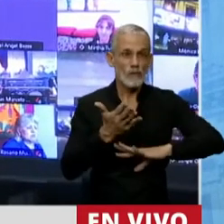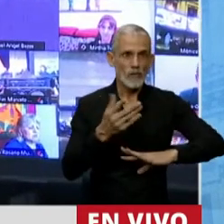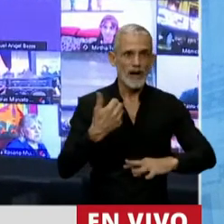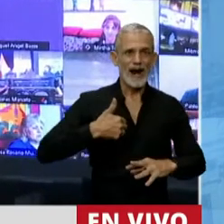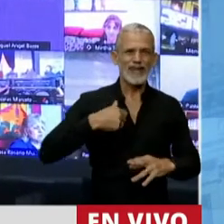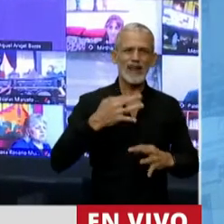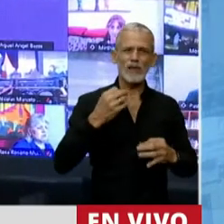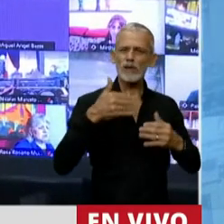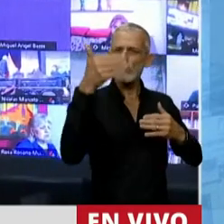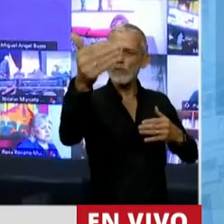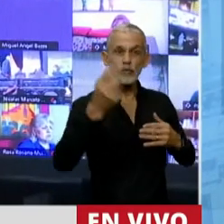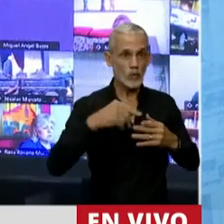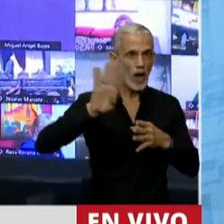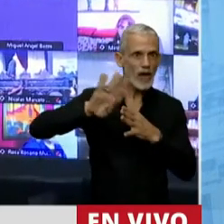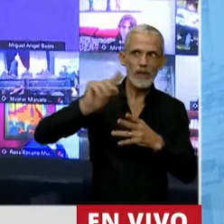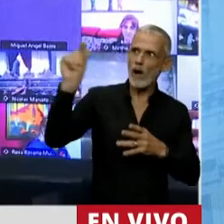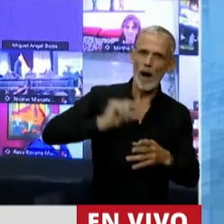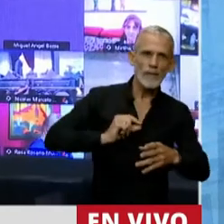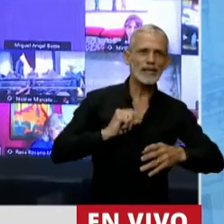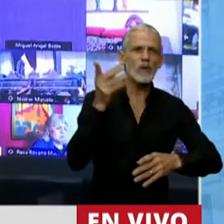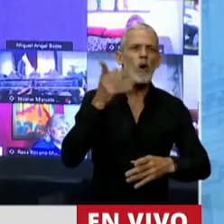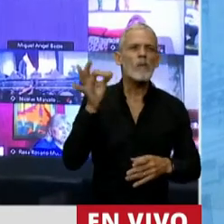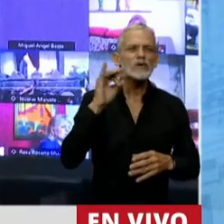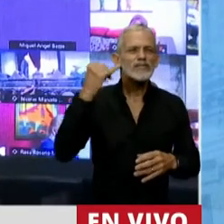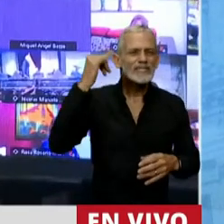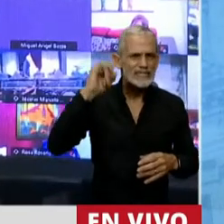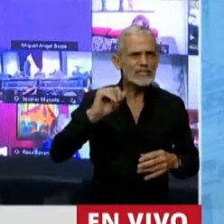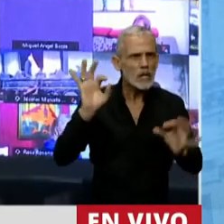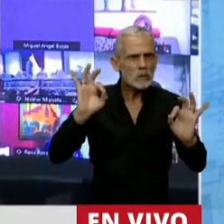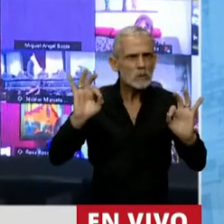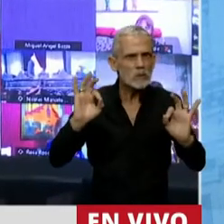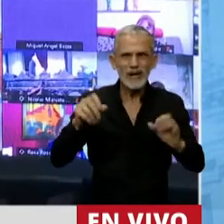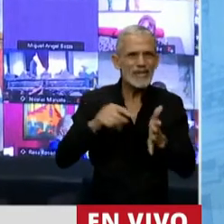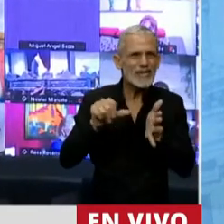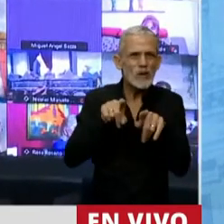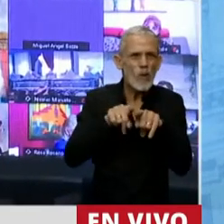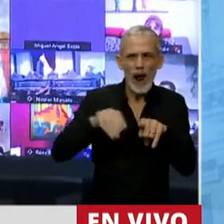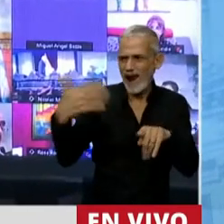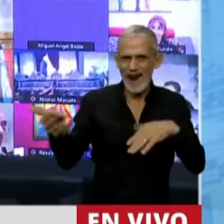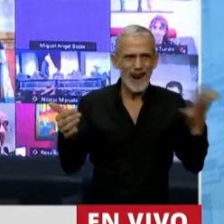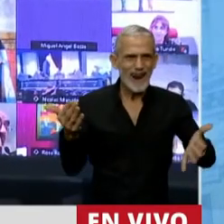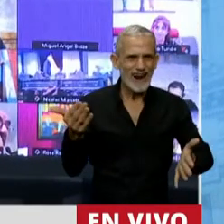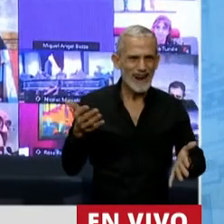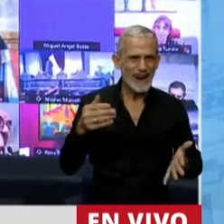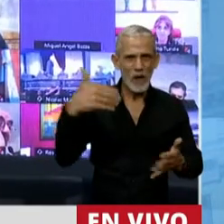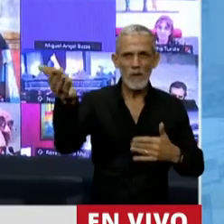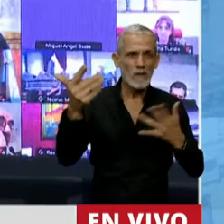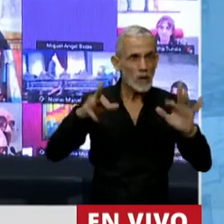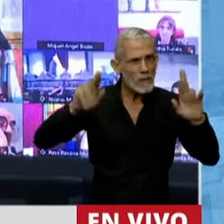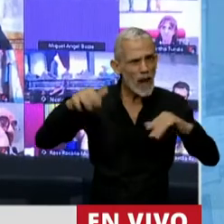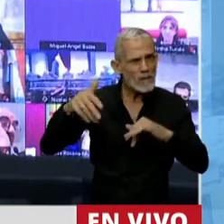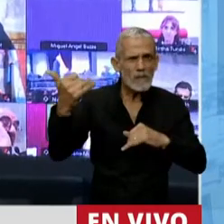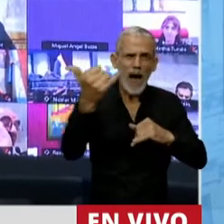previsible que pueda endeudarse a tasas razonables, como lo hacen países vecinos, países que tienen un plan,